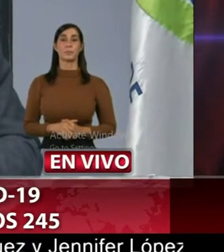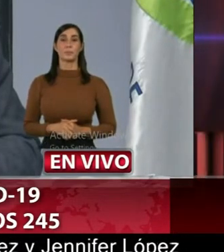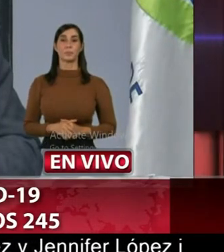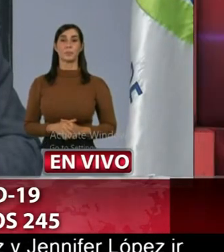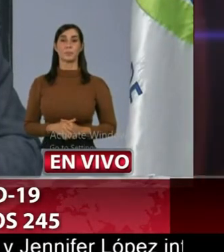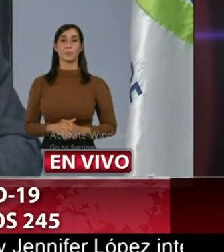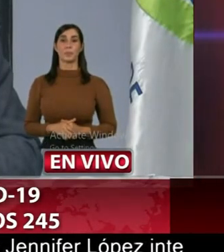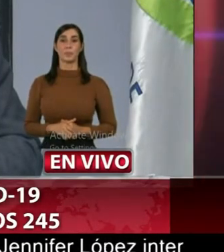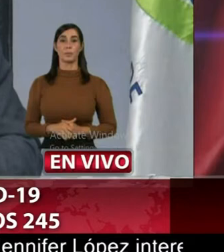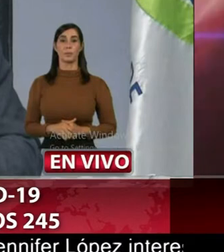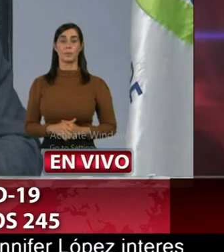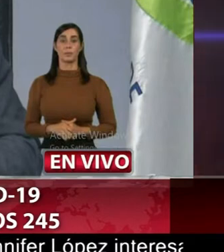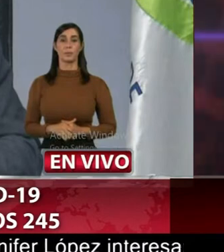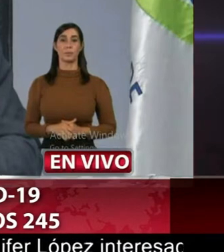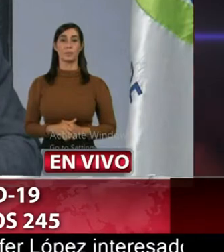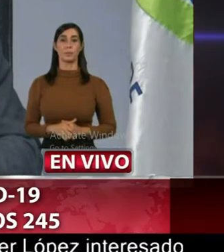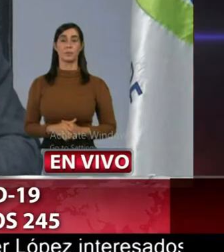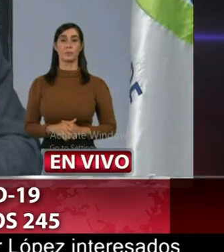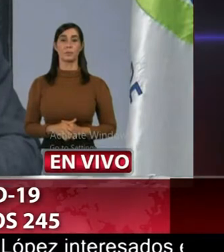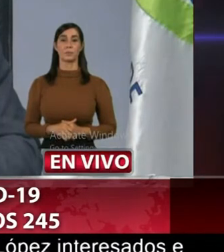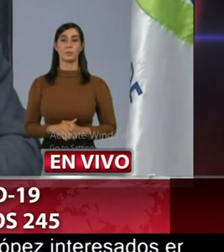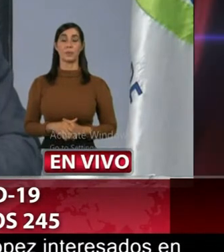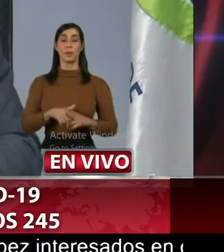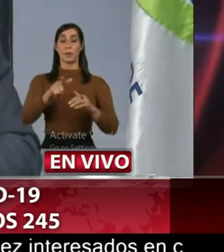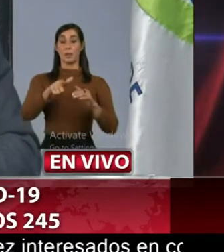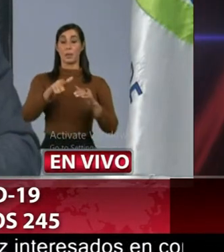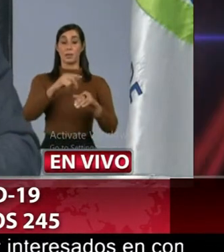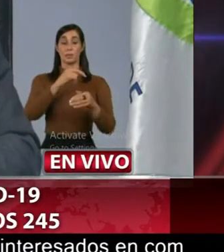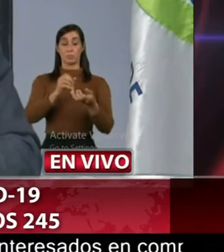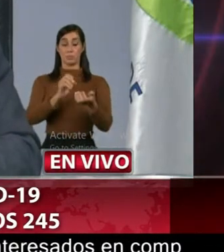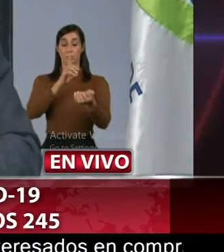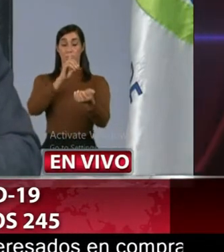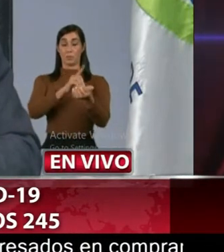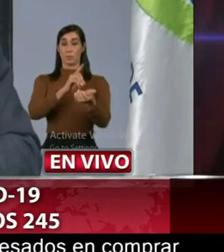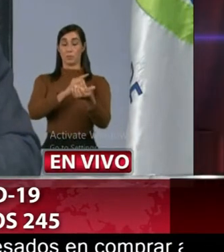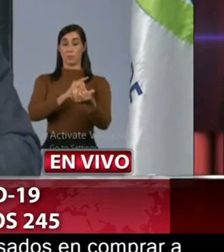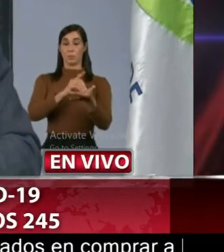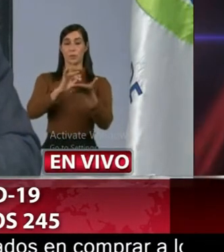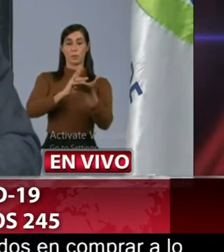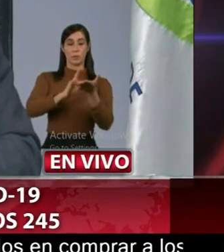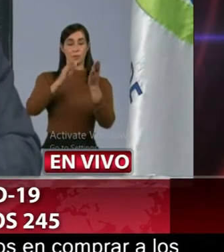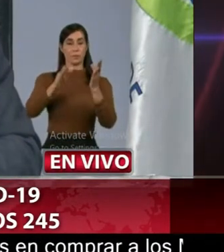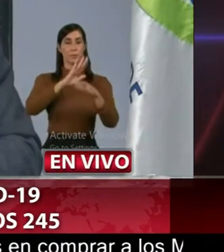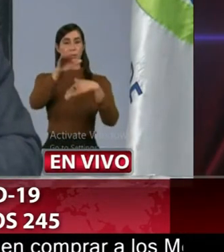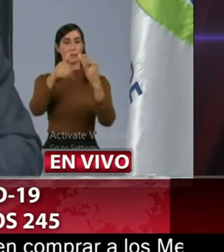a los prestadores de servicios de salud mantener